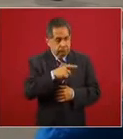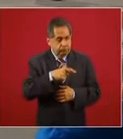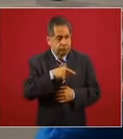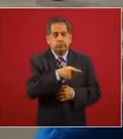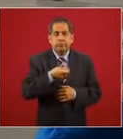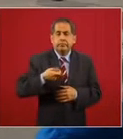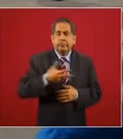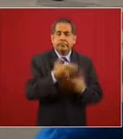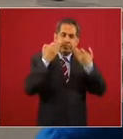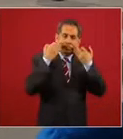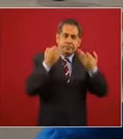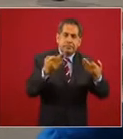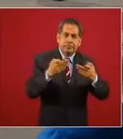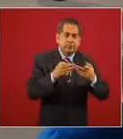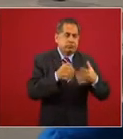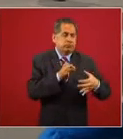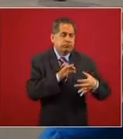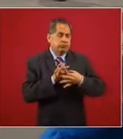colaborador